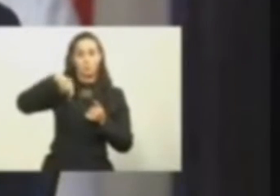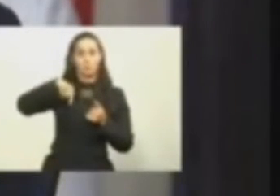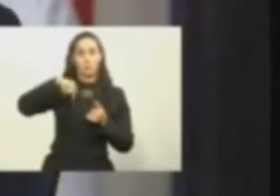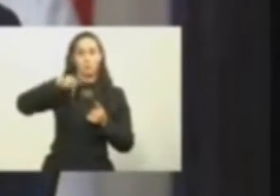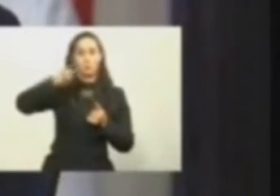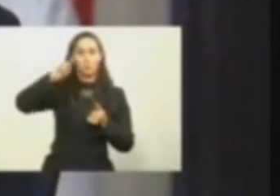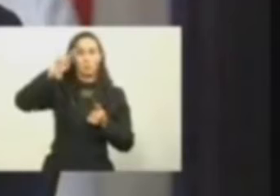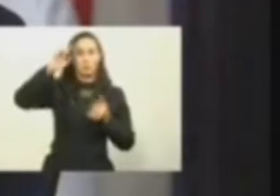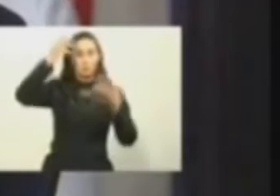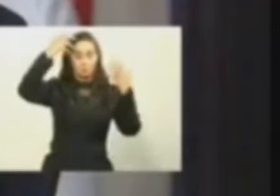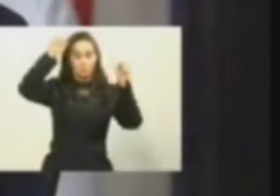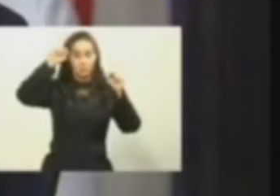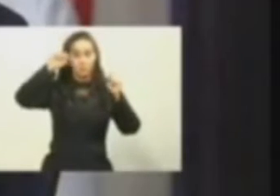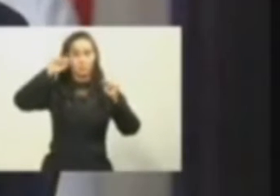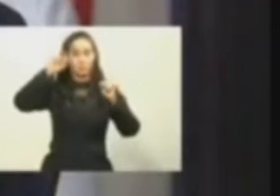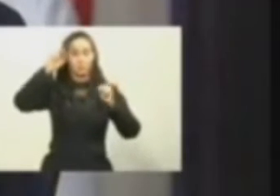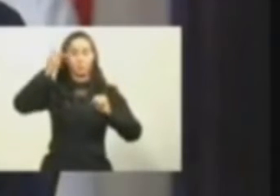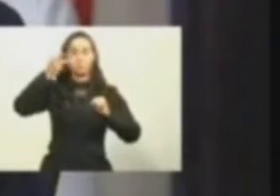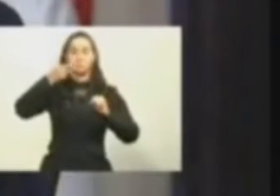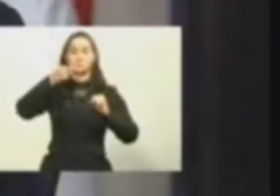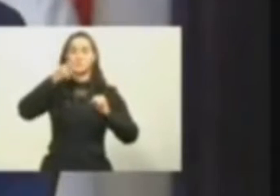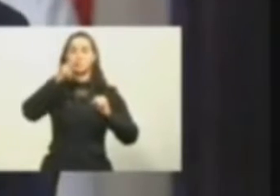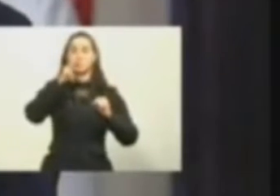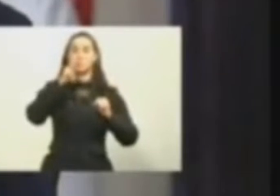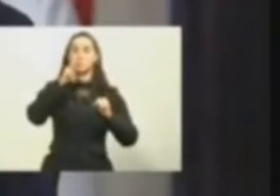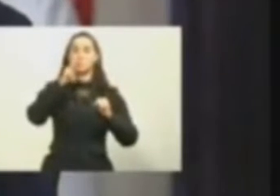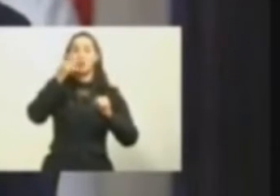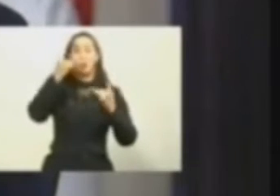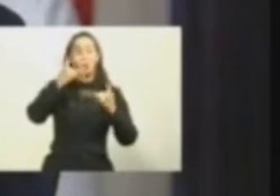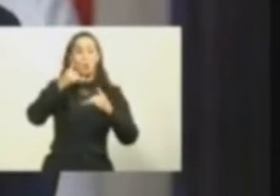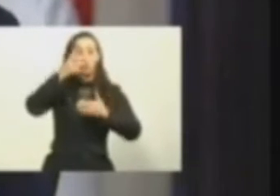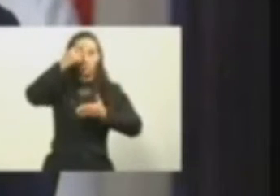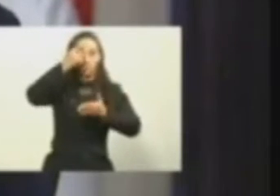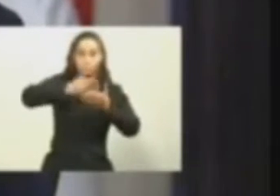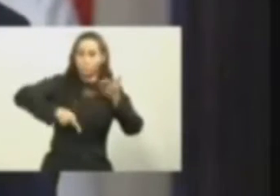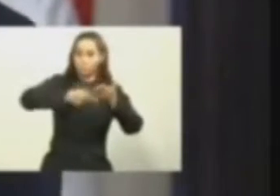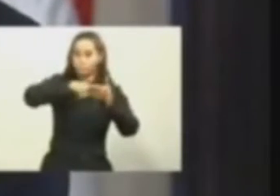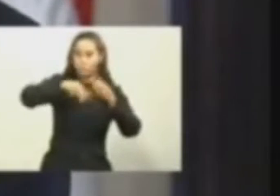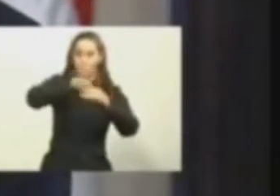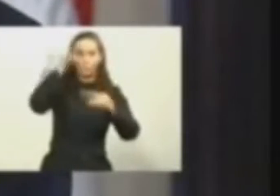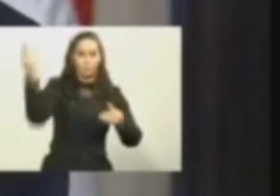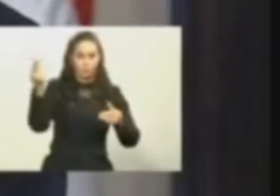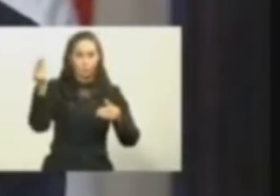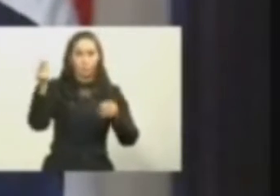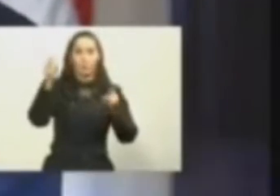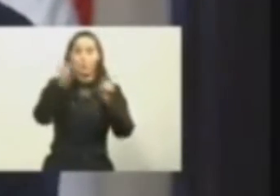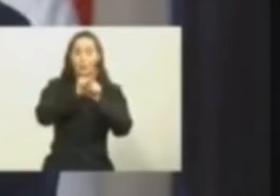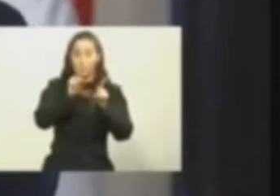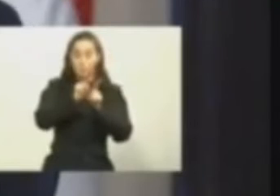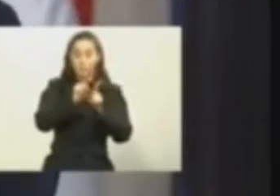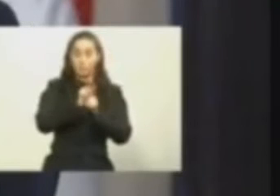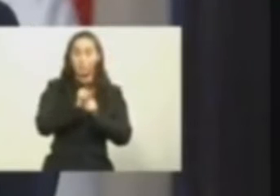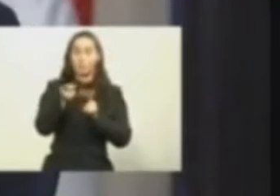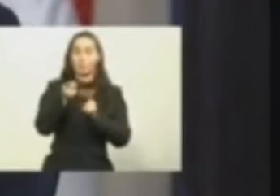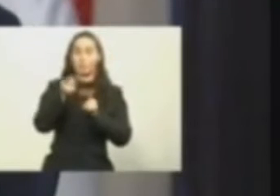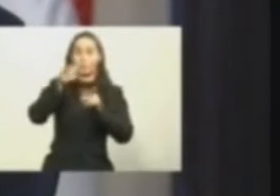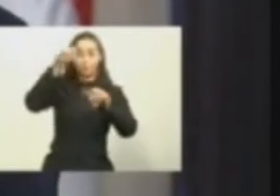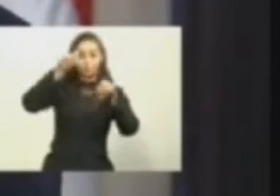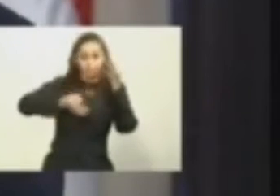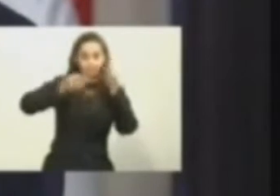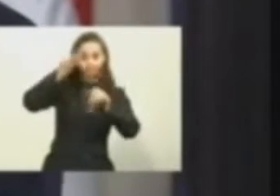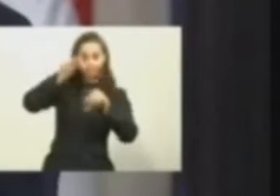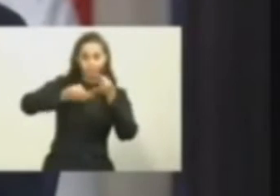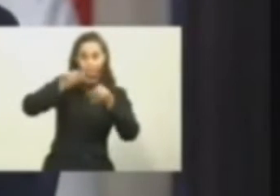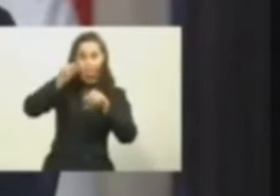procede es lo que hizo la cabo de la policía, que esta sometió a la justicia al diputado y lo ve bien.